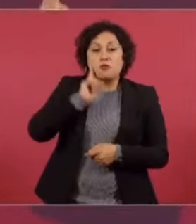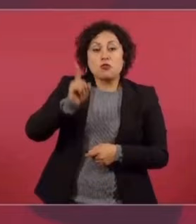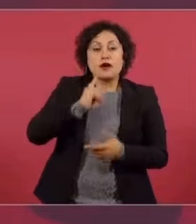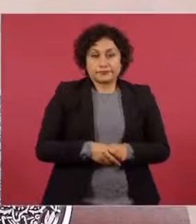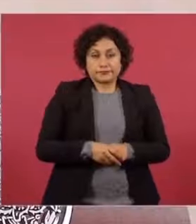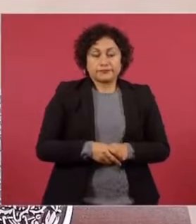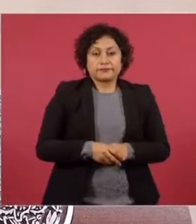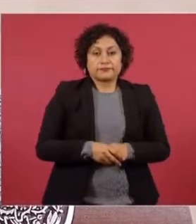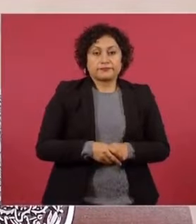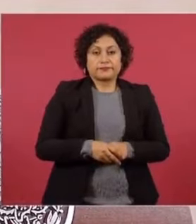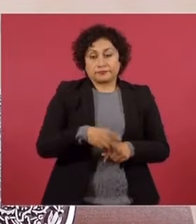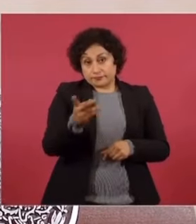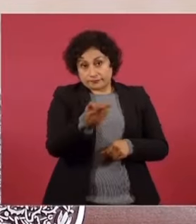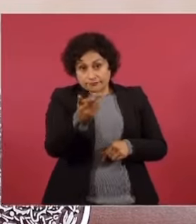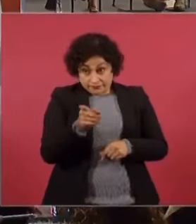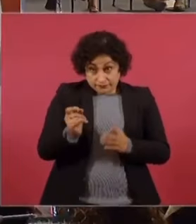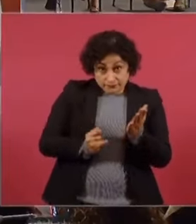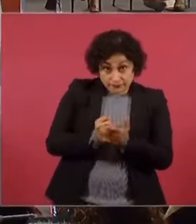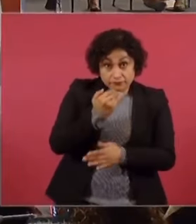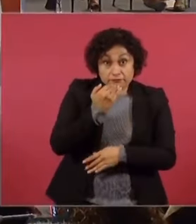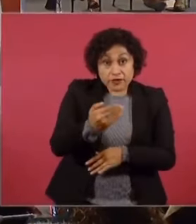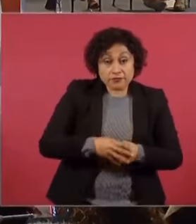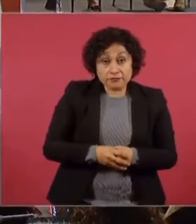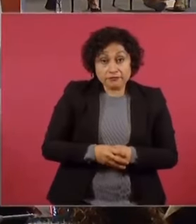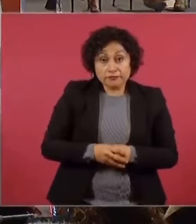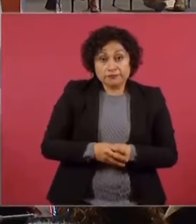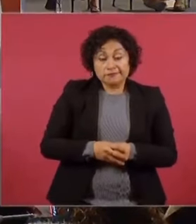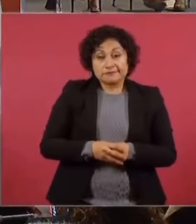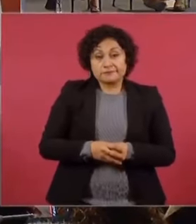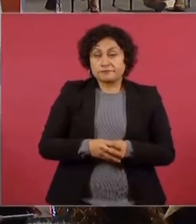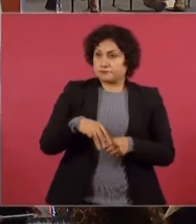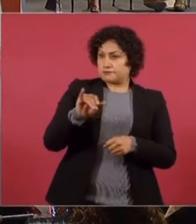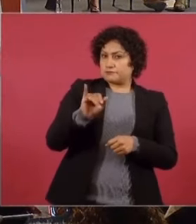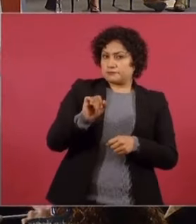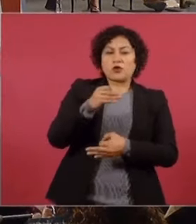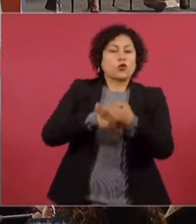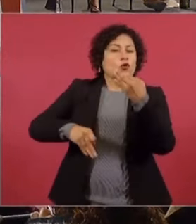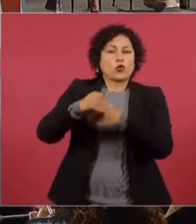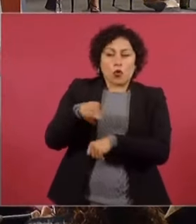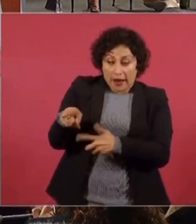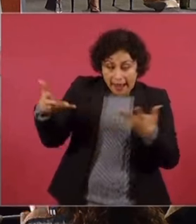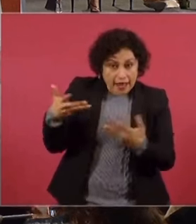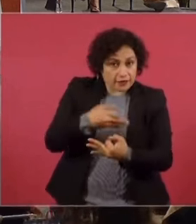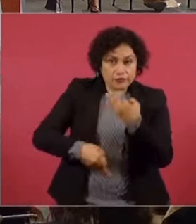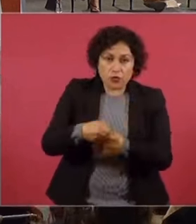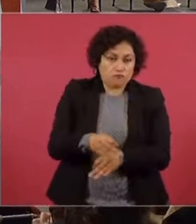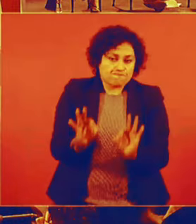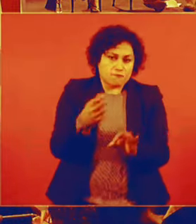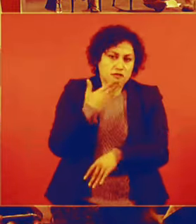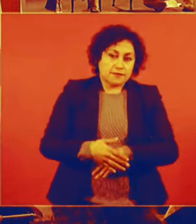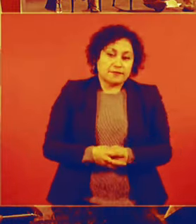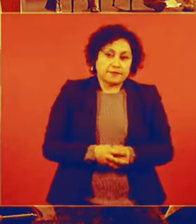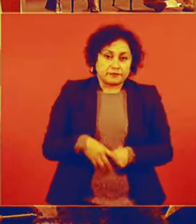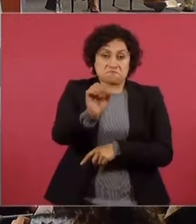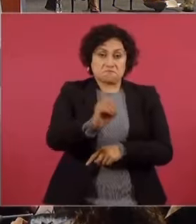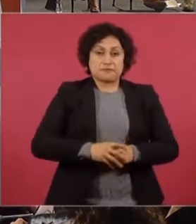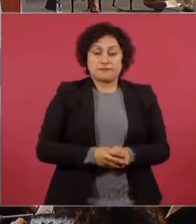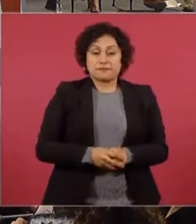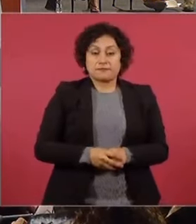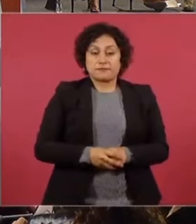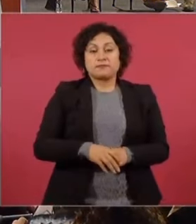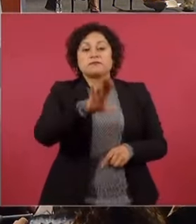me siento muy orgulloso ¿Decisiones las que toman sumar a estos elementos? Sí, todo lo que ella hace, es bueno, no lo veo mal